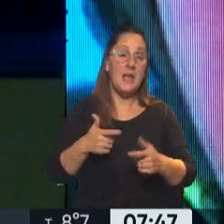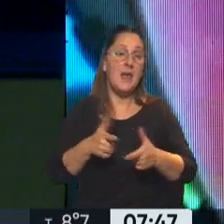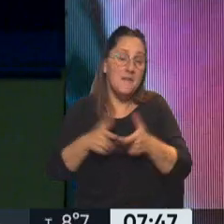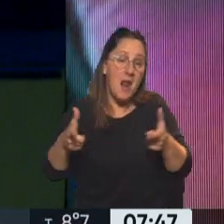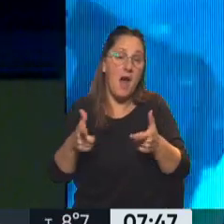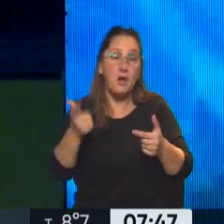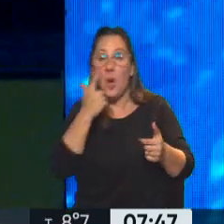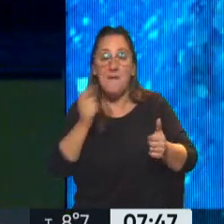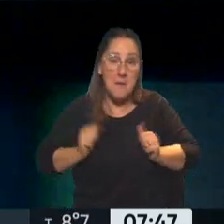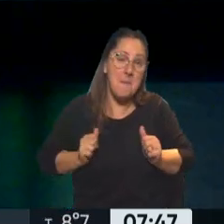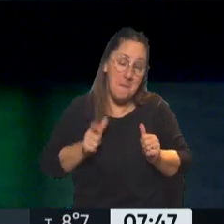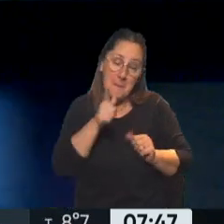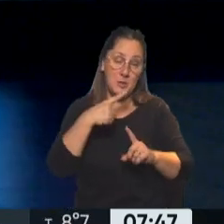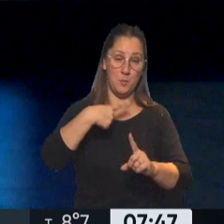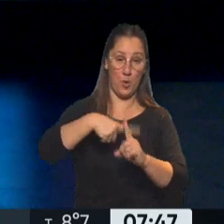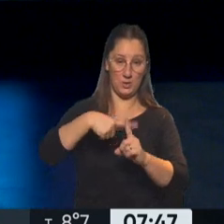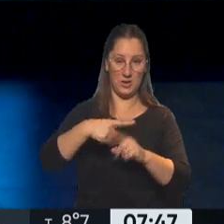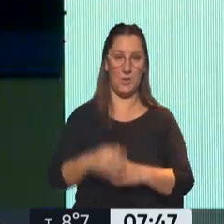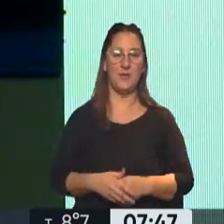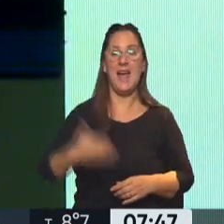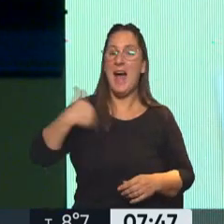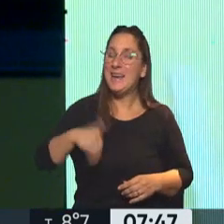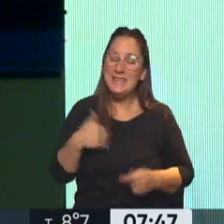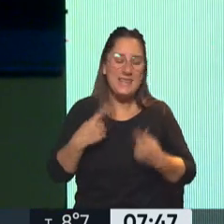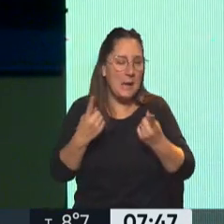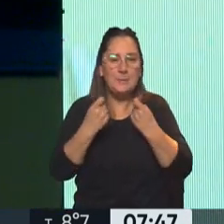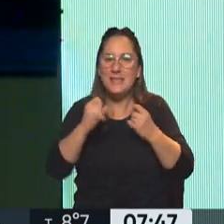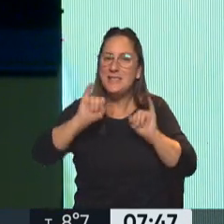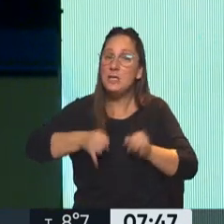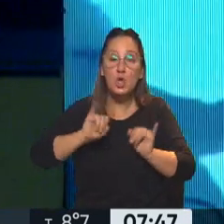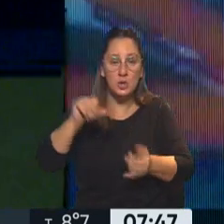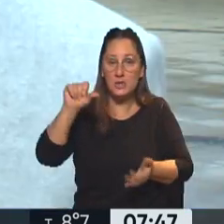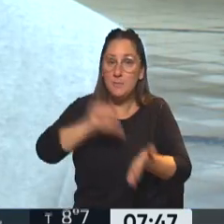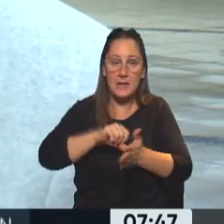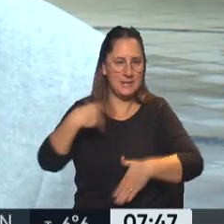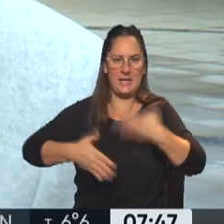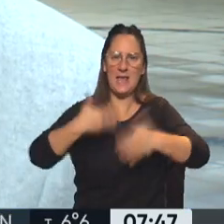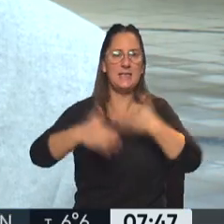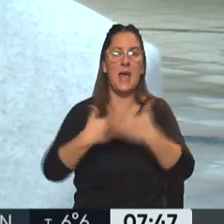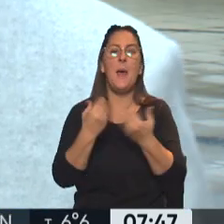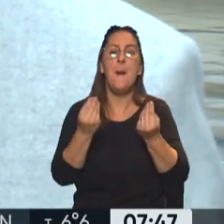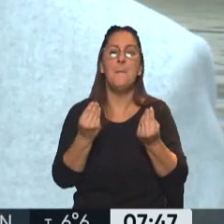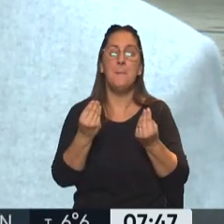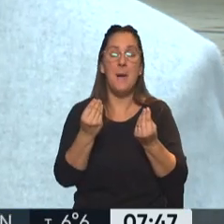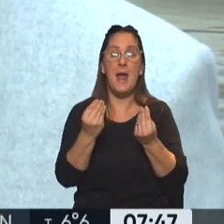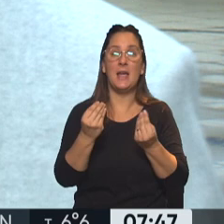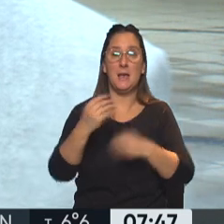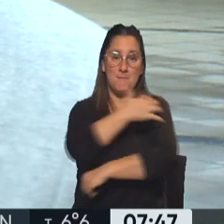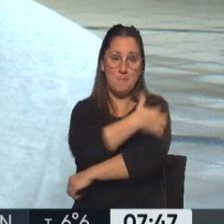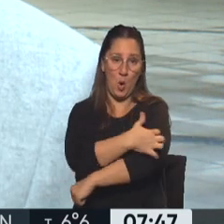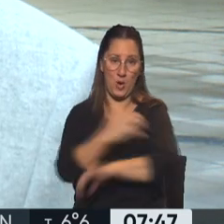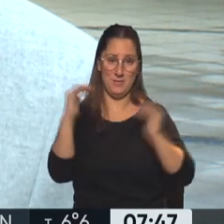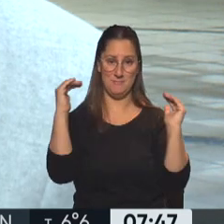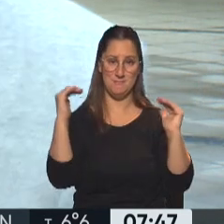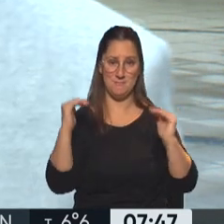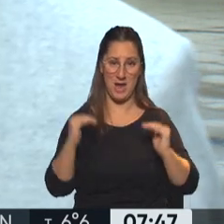que tengo expectativas muy positivas. Bueno, Argentina necesita desesperadamente crecer para poder reducir los niveles de pobreza